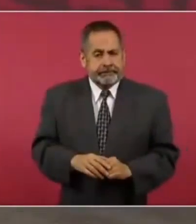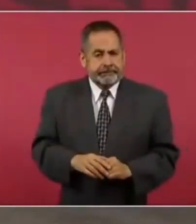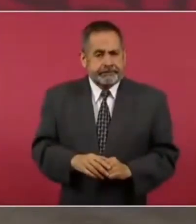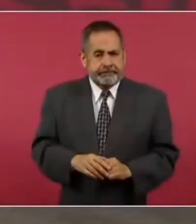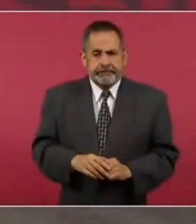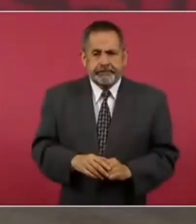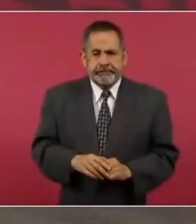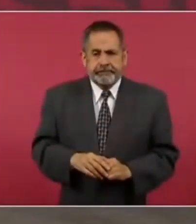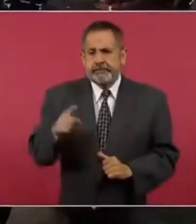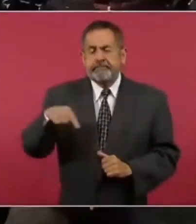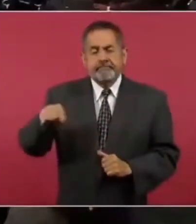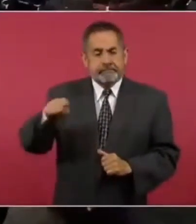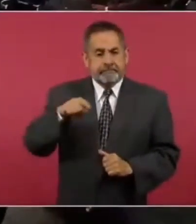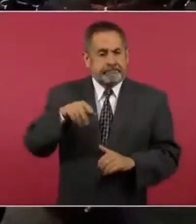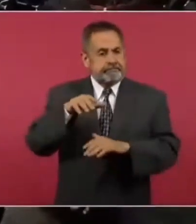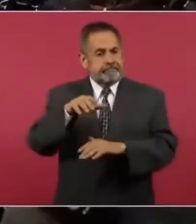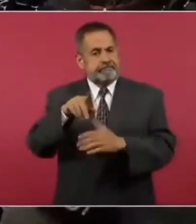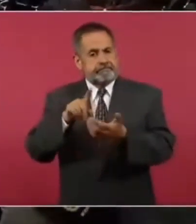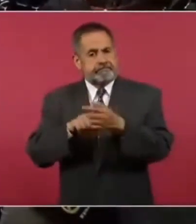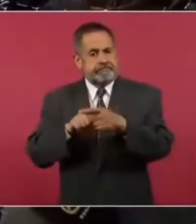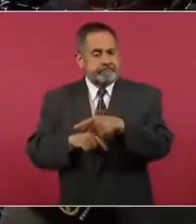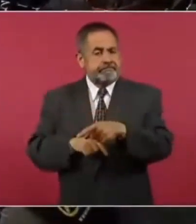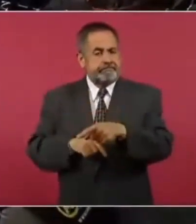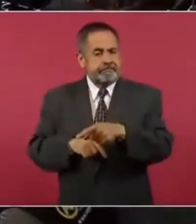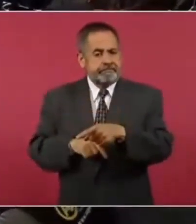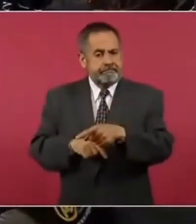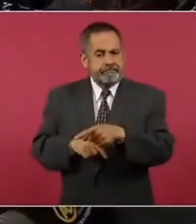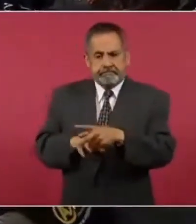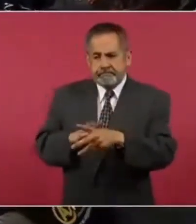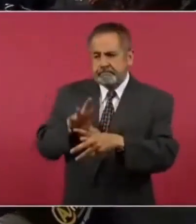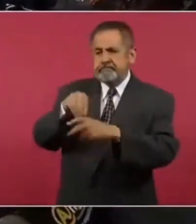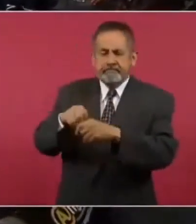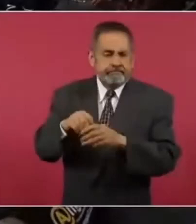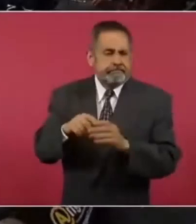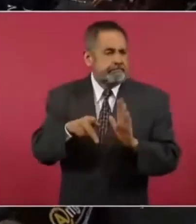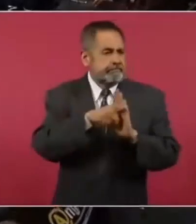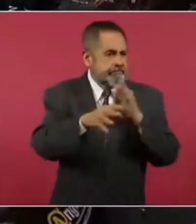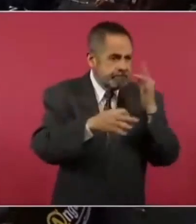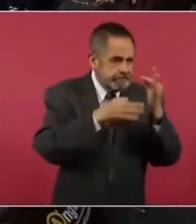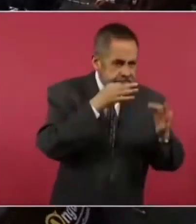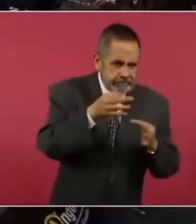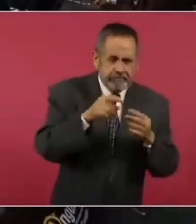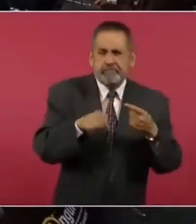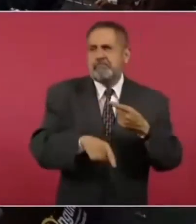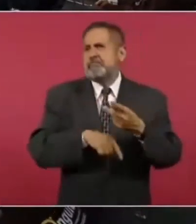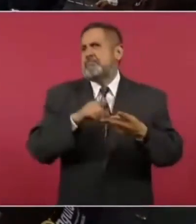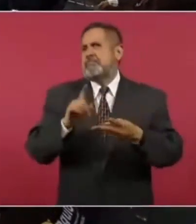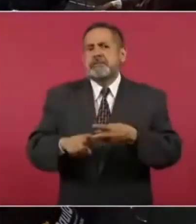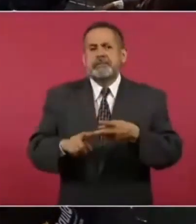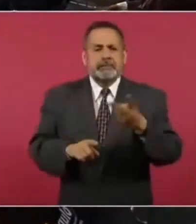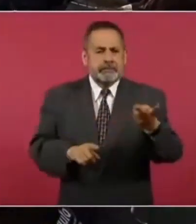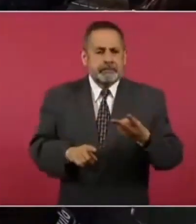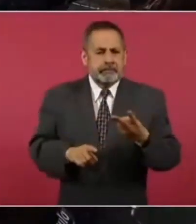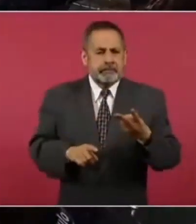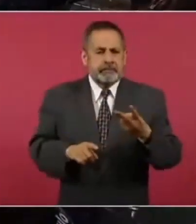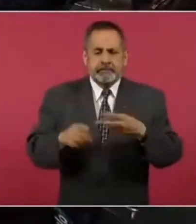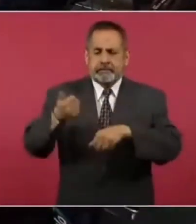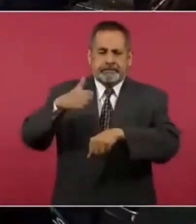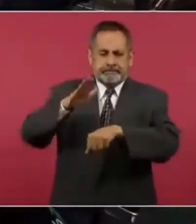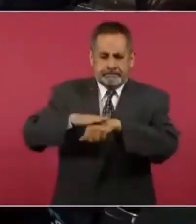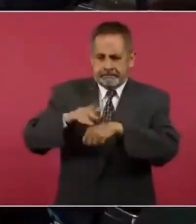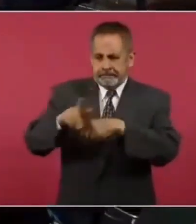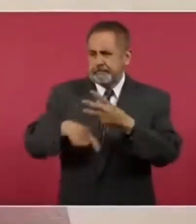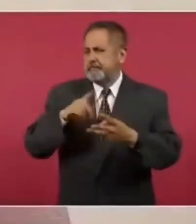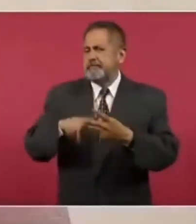ejercen el periodismo la administración pública